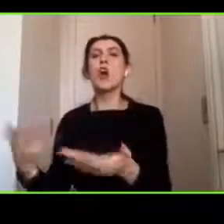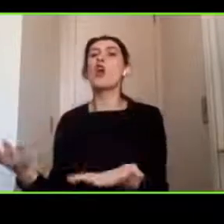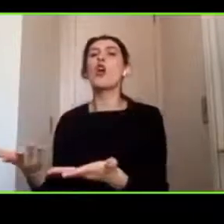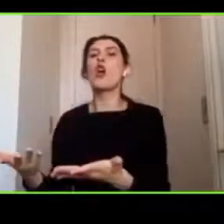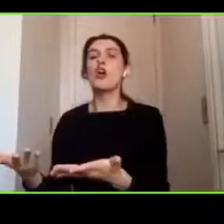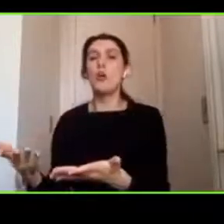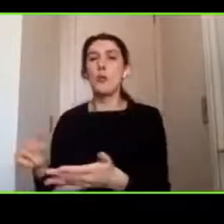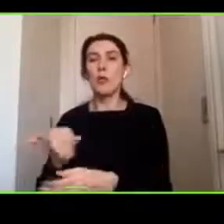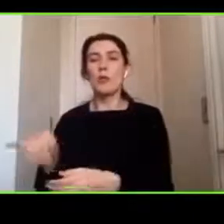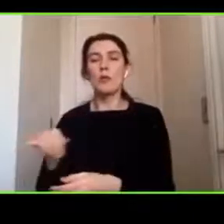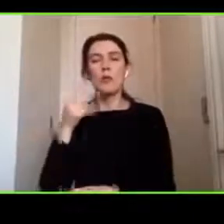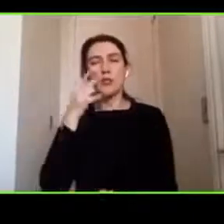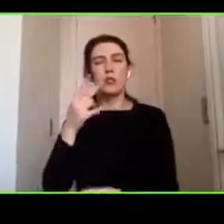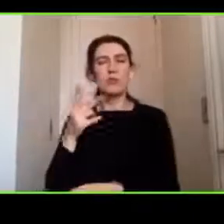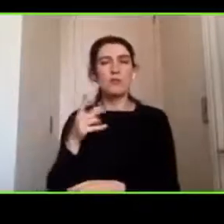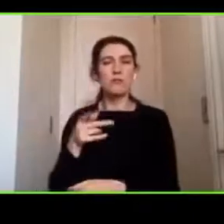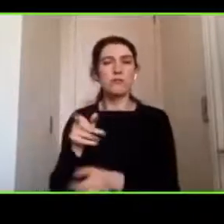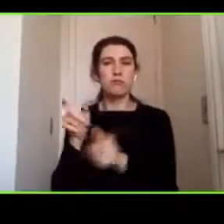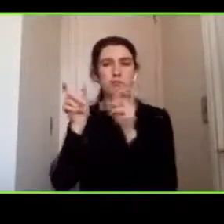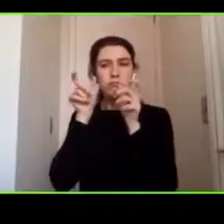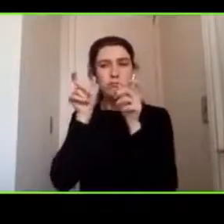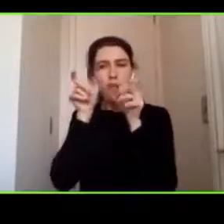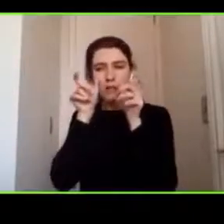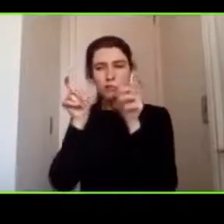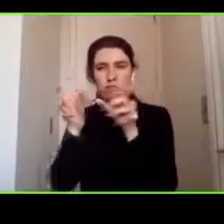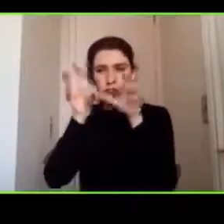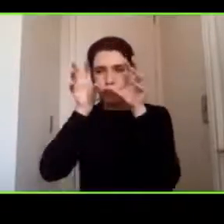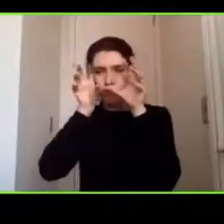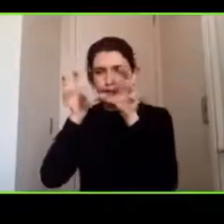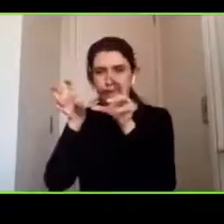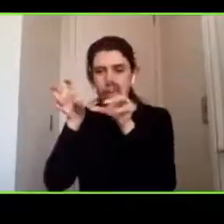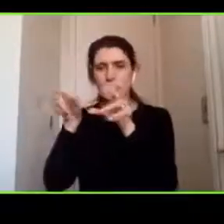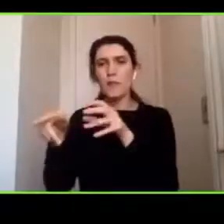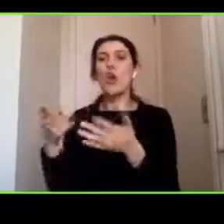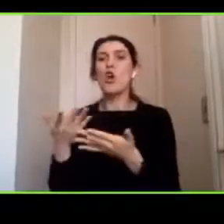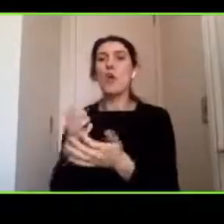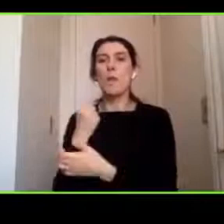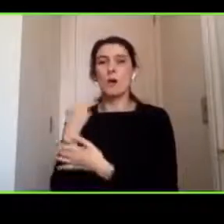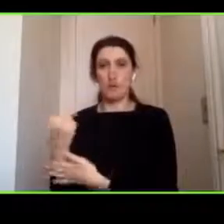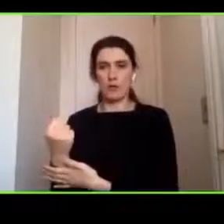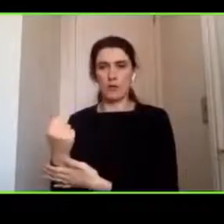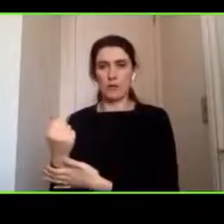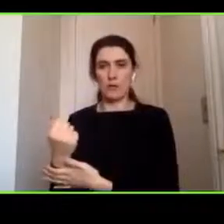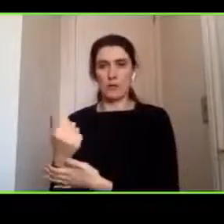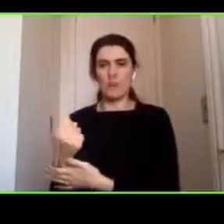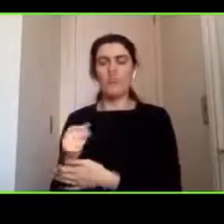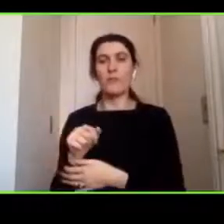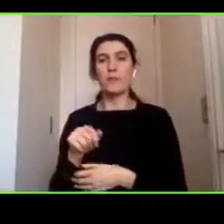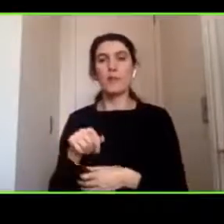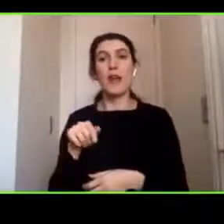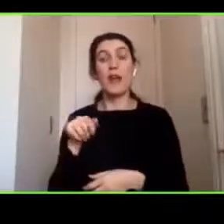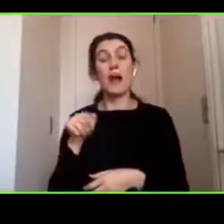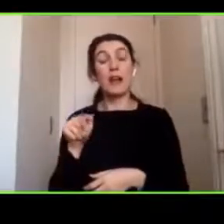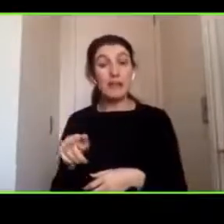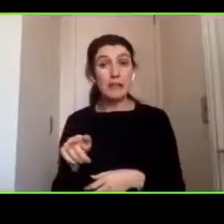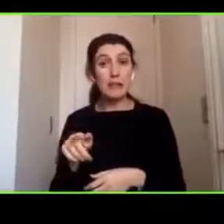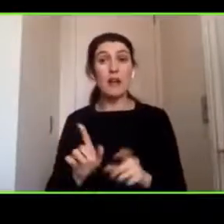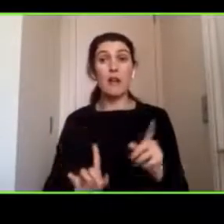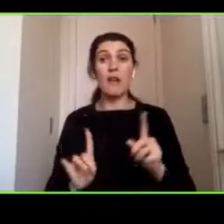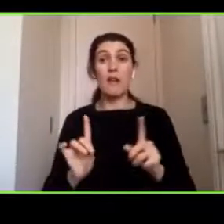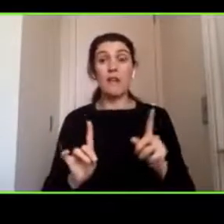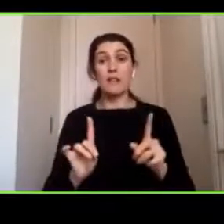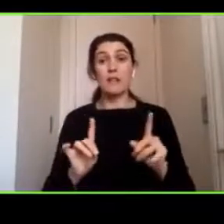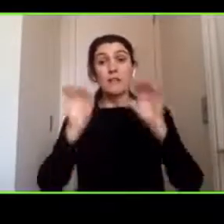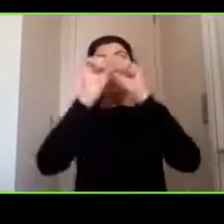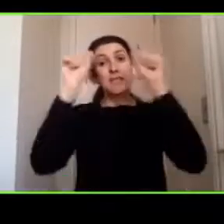y de cómo poder ayudarlo. Y ahí efectivamente muchas veces el sistema de